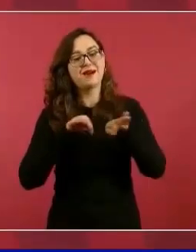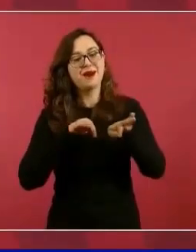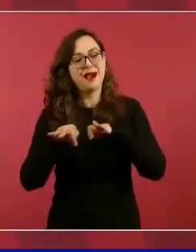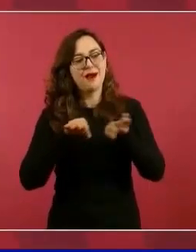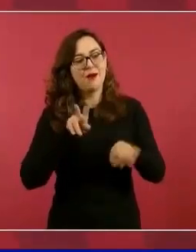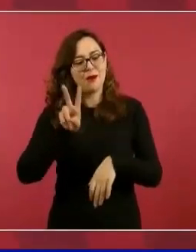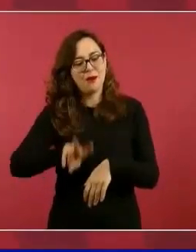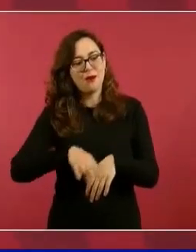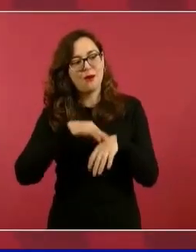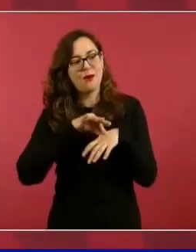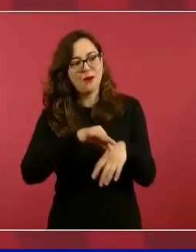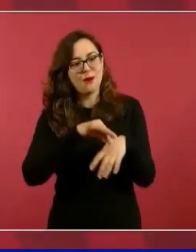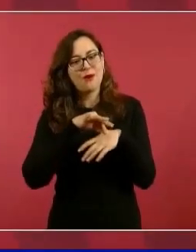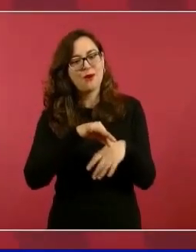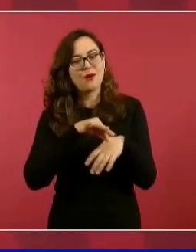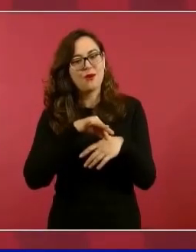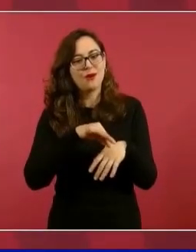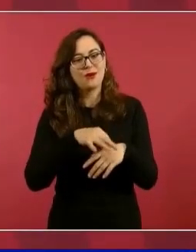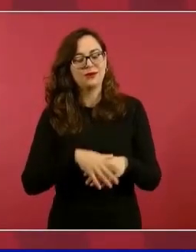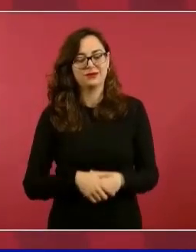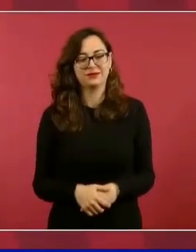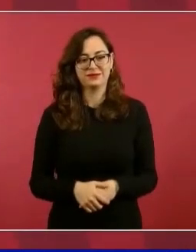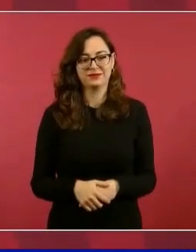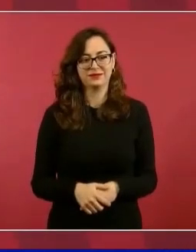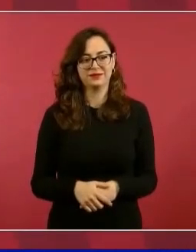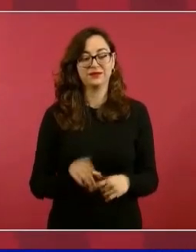Y además también cuando uno escribe,